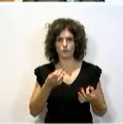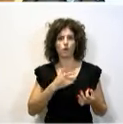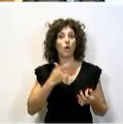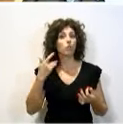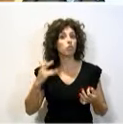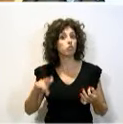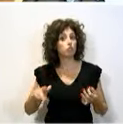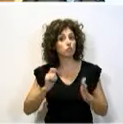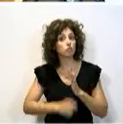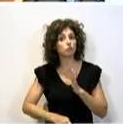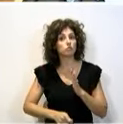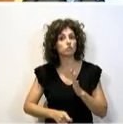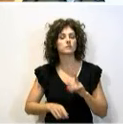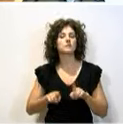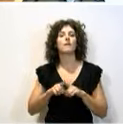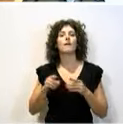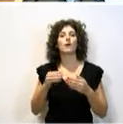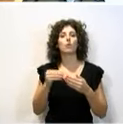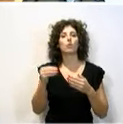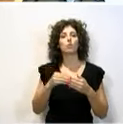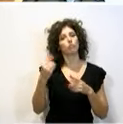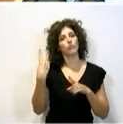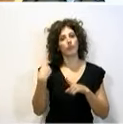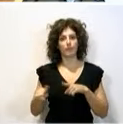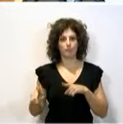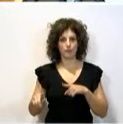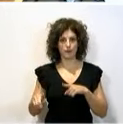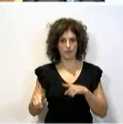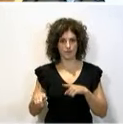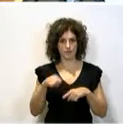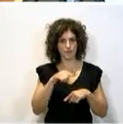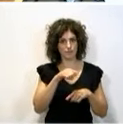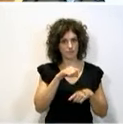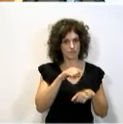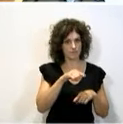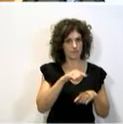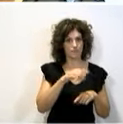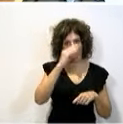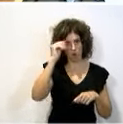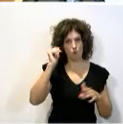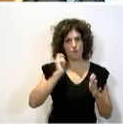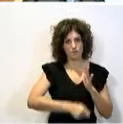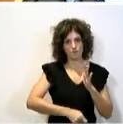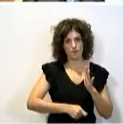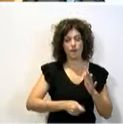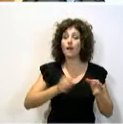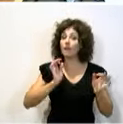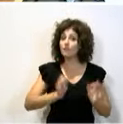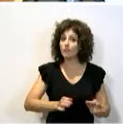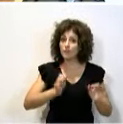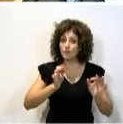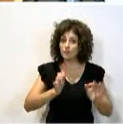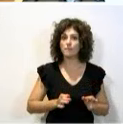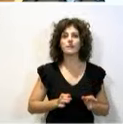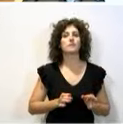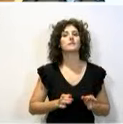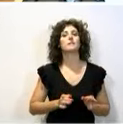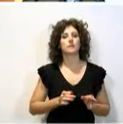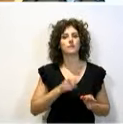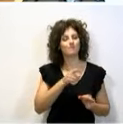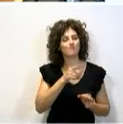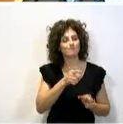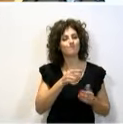son un instrumento diferente de la amnistía. Y es que, efectivamente, la amnistía es un instrumento político,